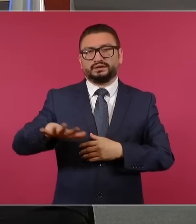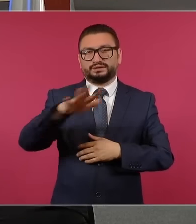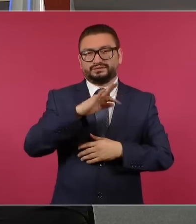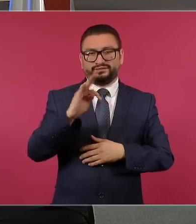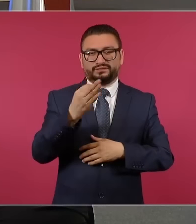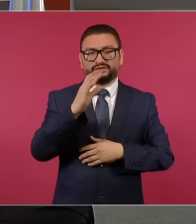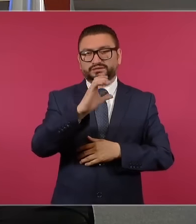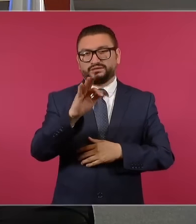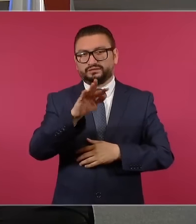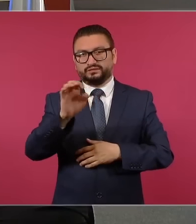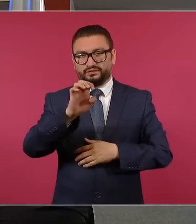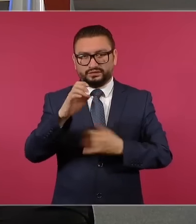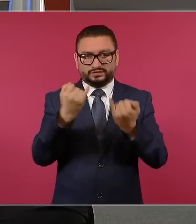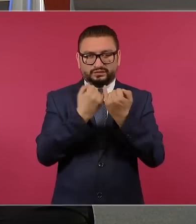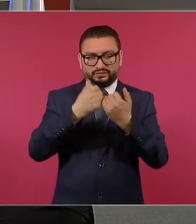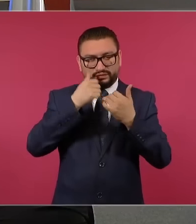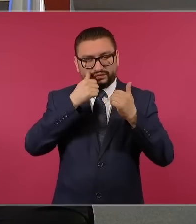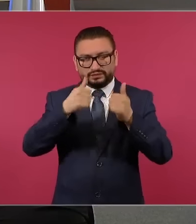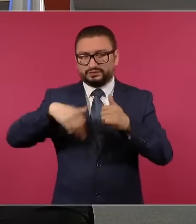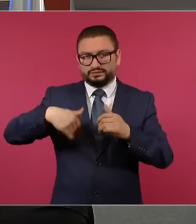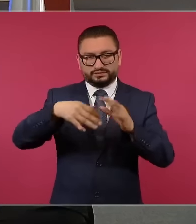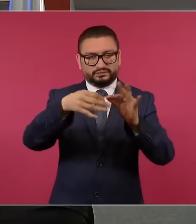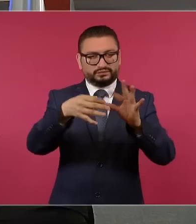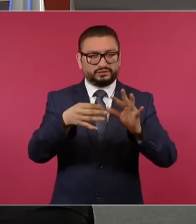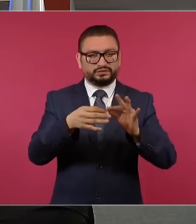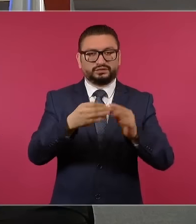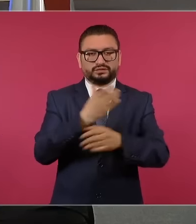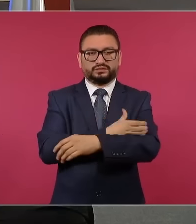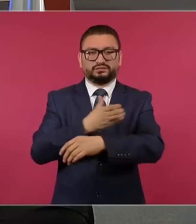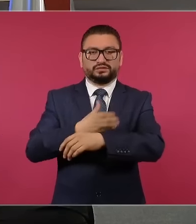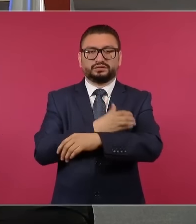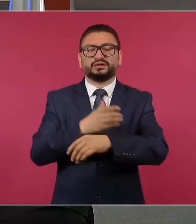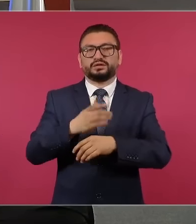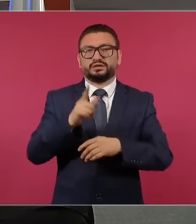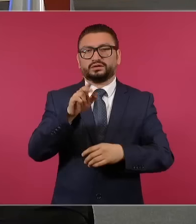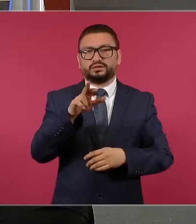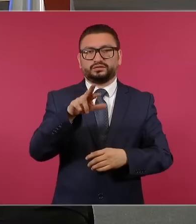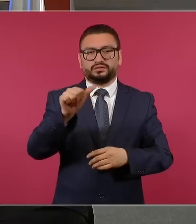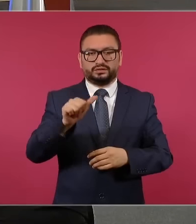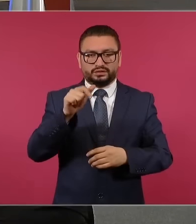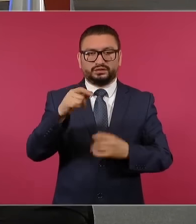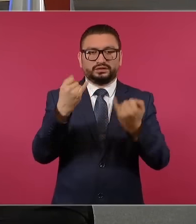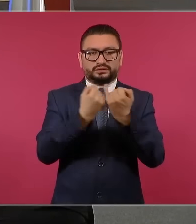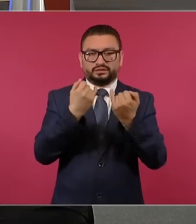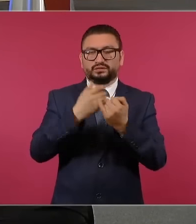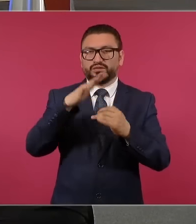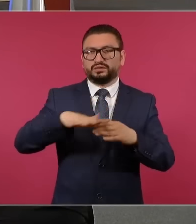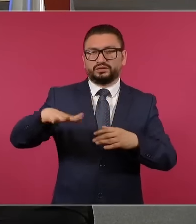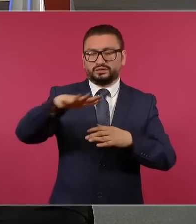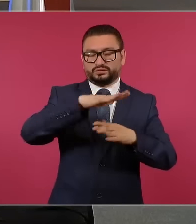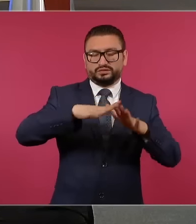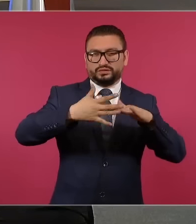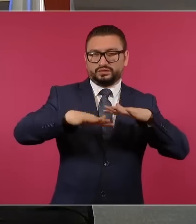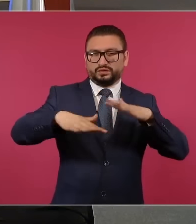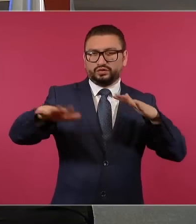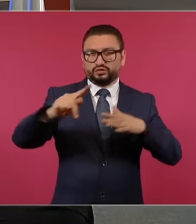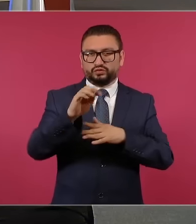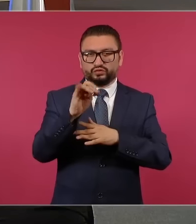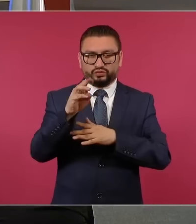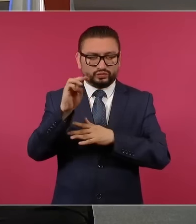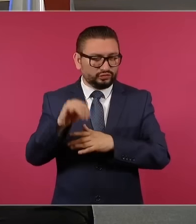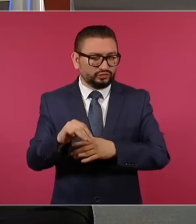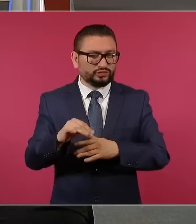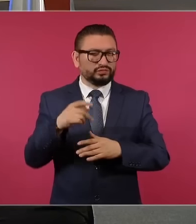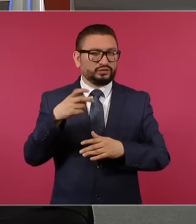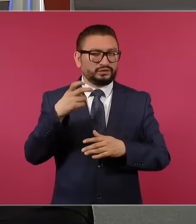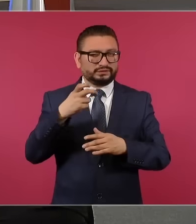Electricidad, de Protección Civil, como lo acaban de escuchar con nuestra compañera coordinadora Laura. La zona costera de Tulum está bloqueada por árboles, estamos a